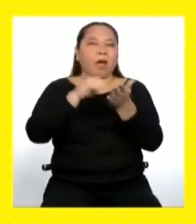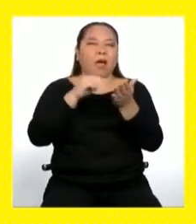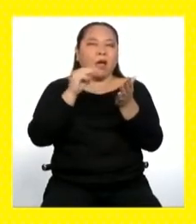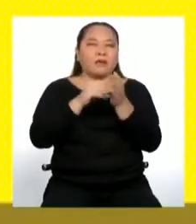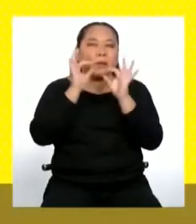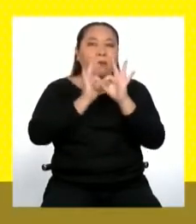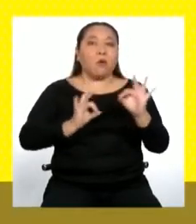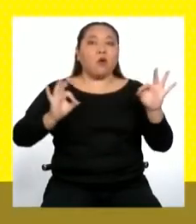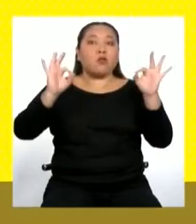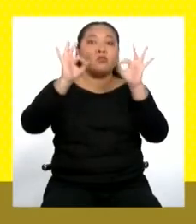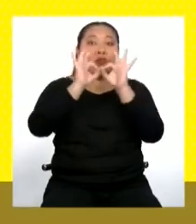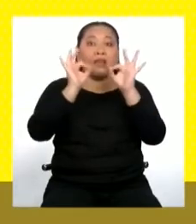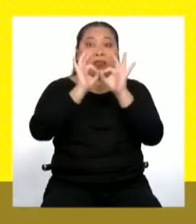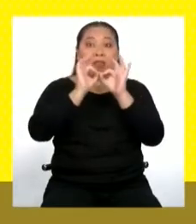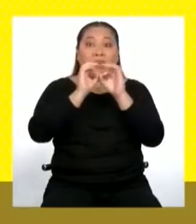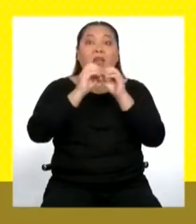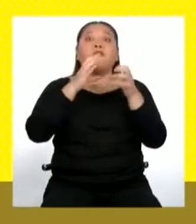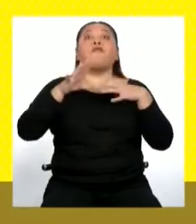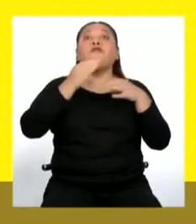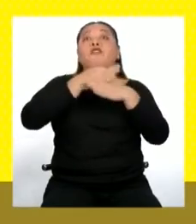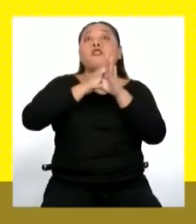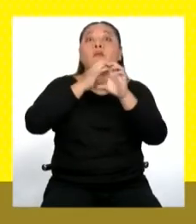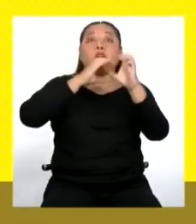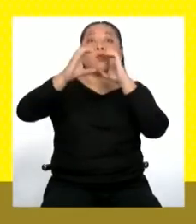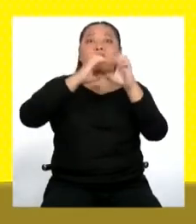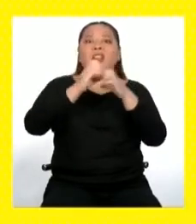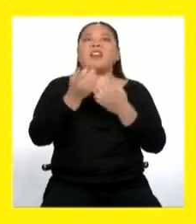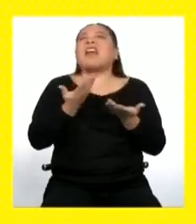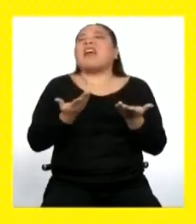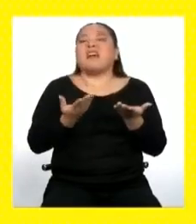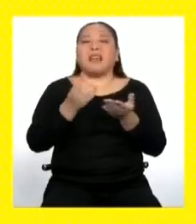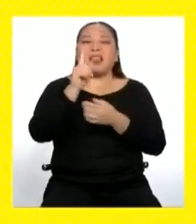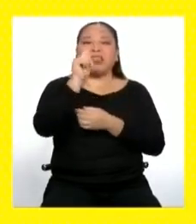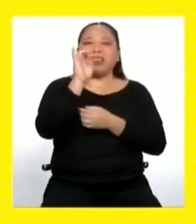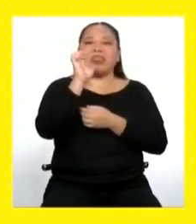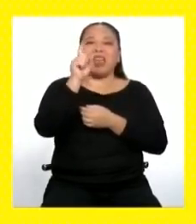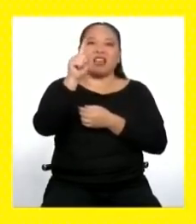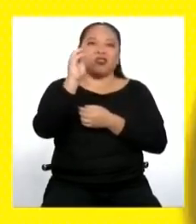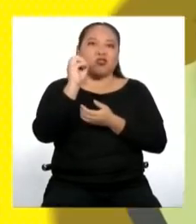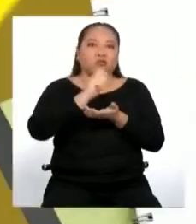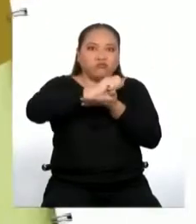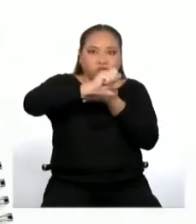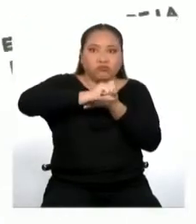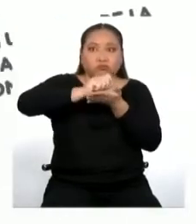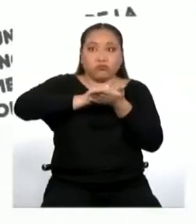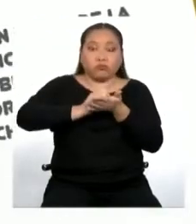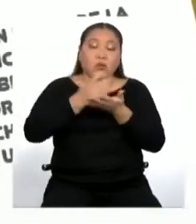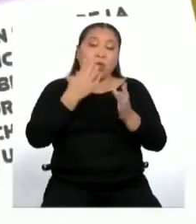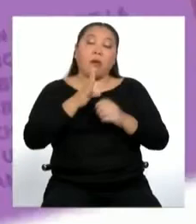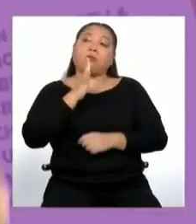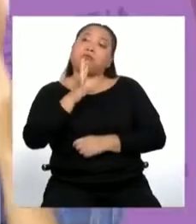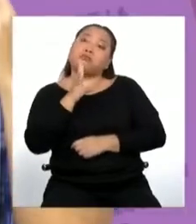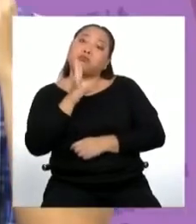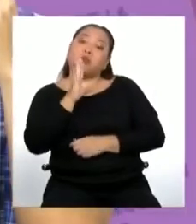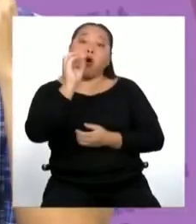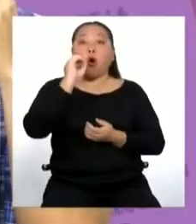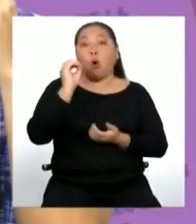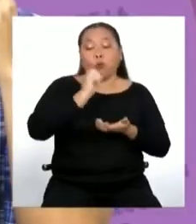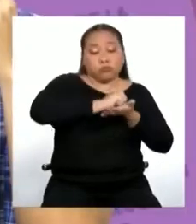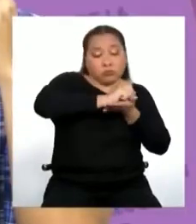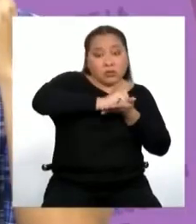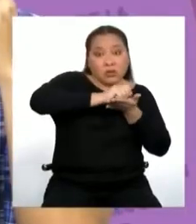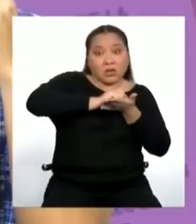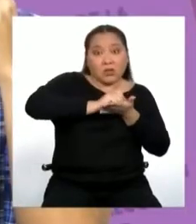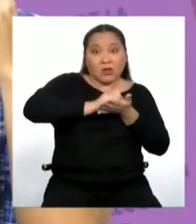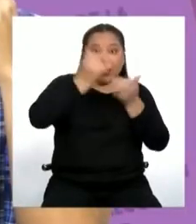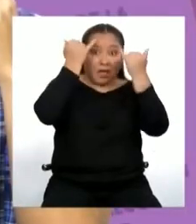es decir, el texto. Si bien la comunicación puede ser oral o escrita, lo importante es que el mensaje sea